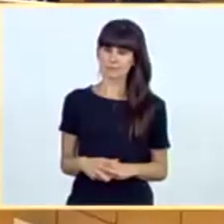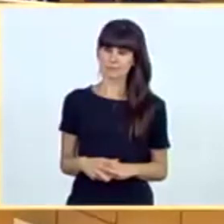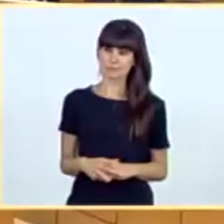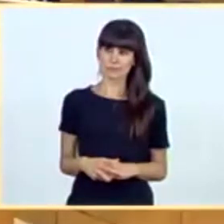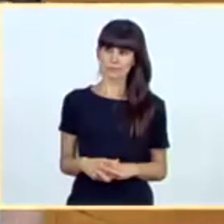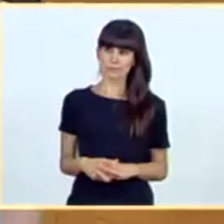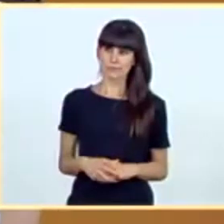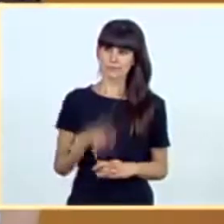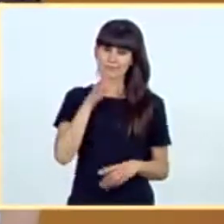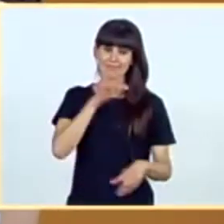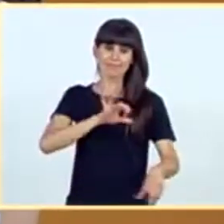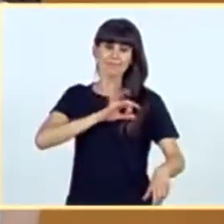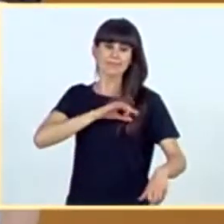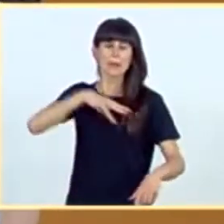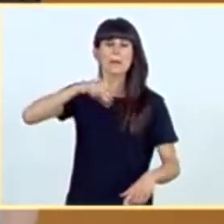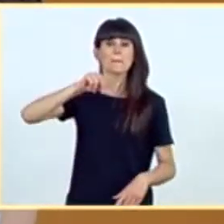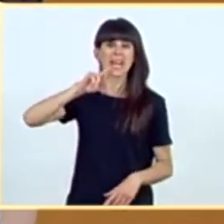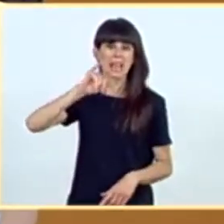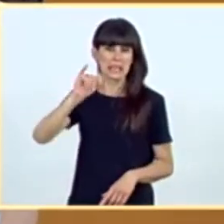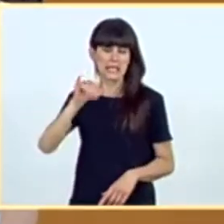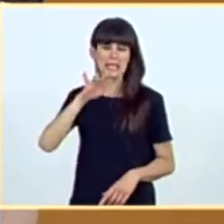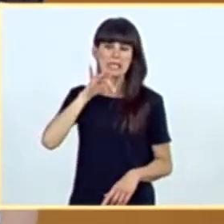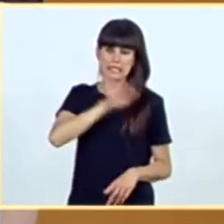El senador Martí de Oblefeu.